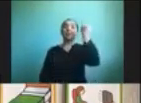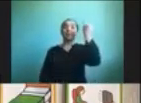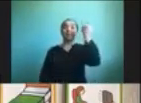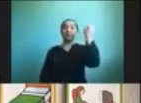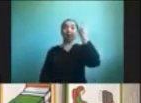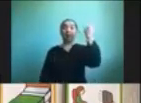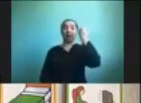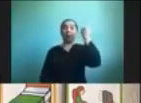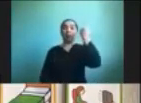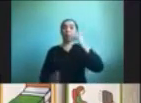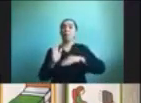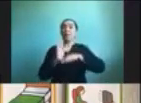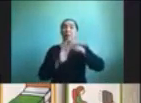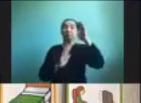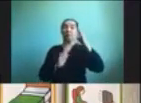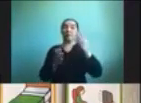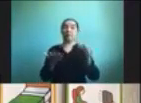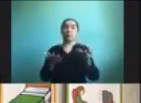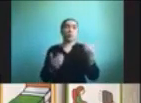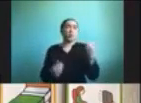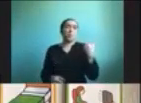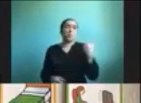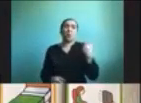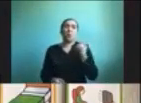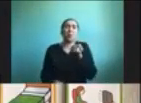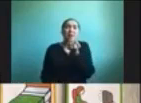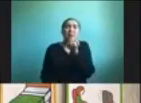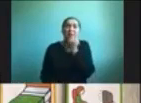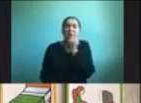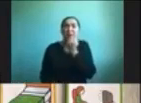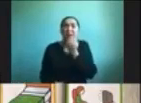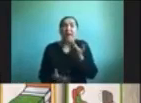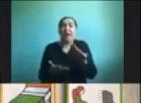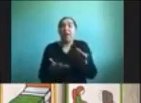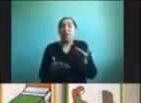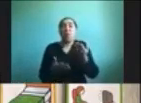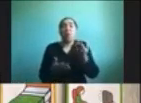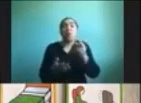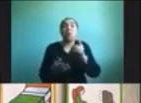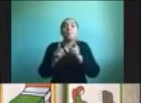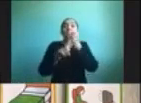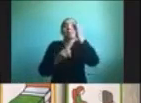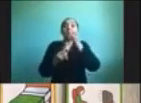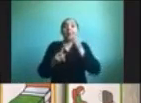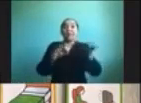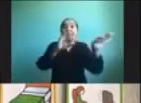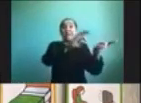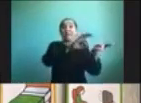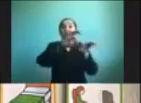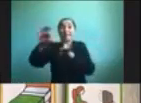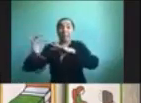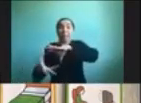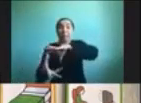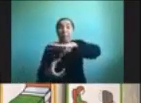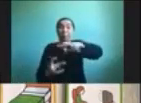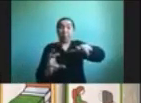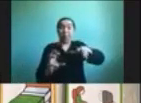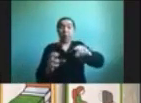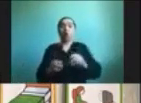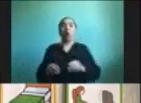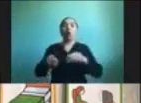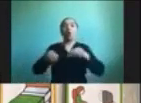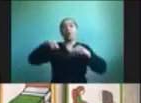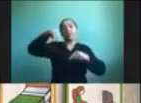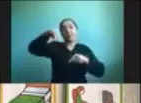no importa que no lo haga bien obviamente el primer día la cama tal vez no la sepa hacer bien o que tal vez los cubiertos no los sepa poner bien